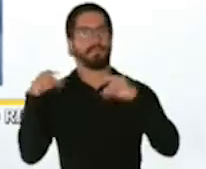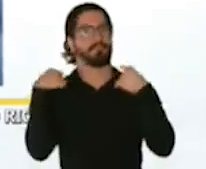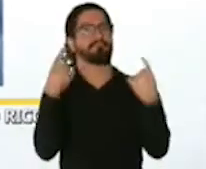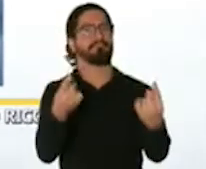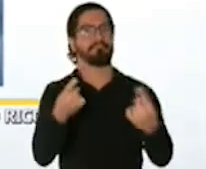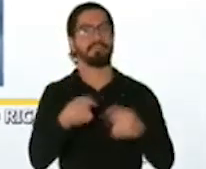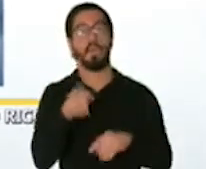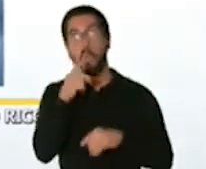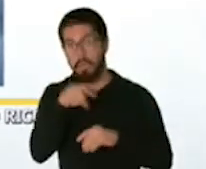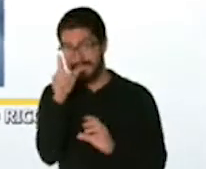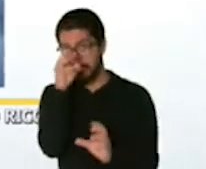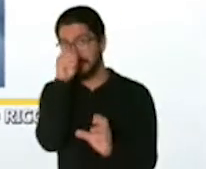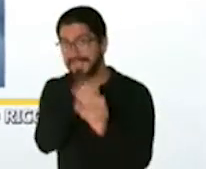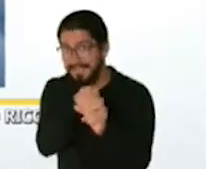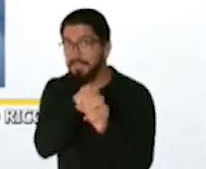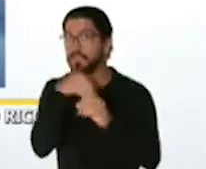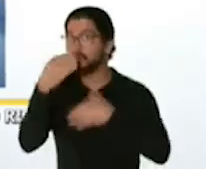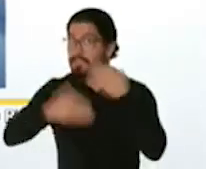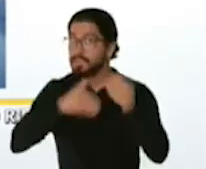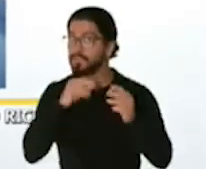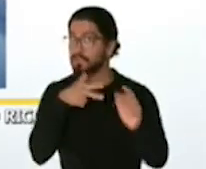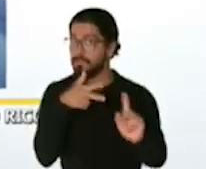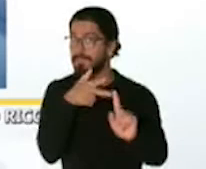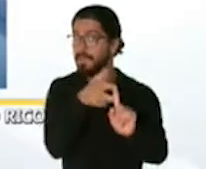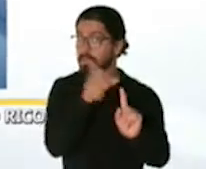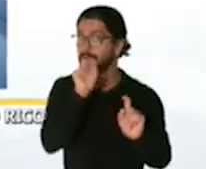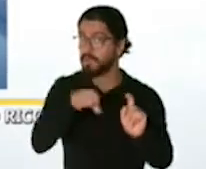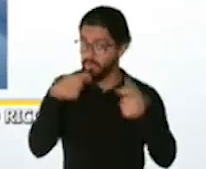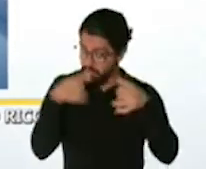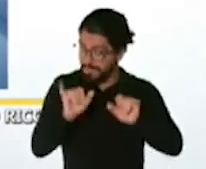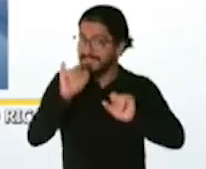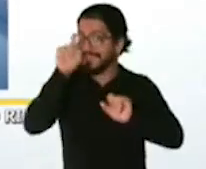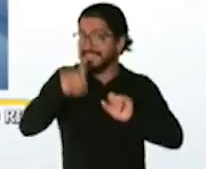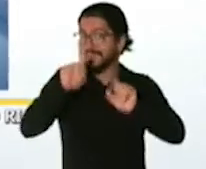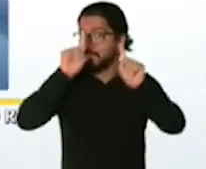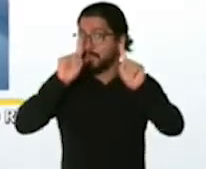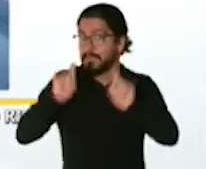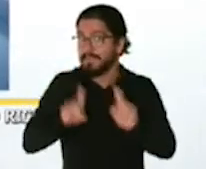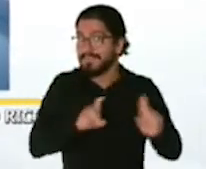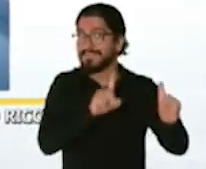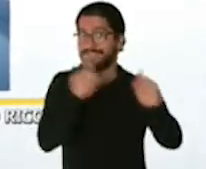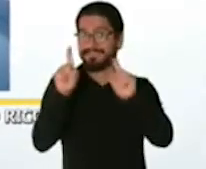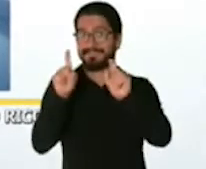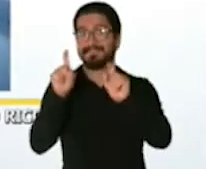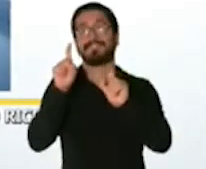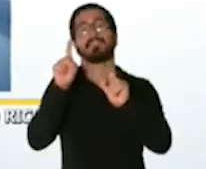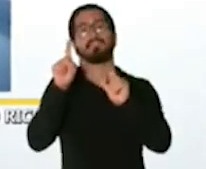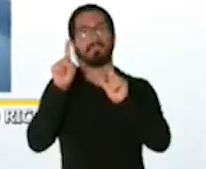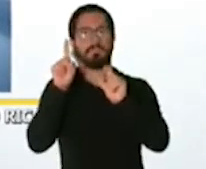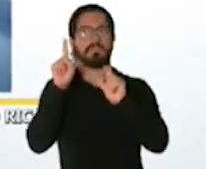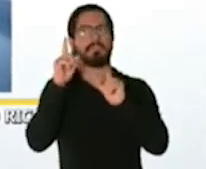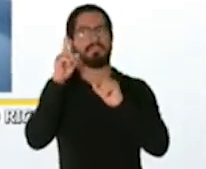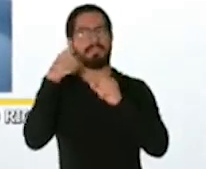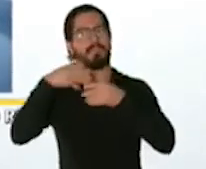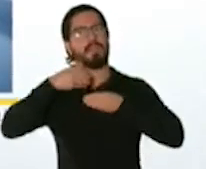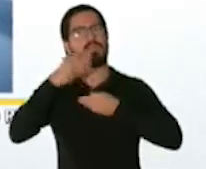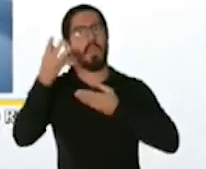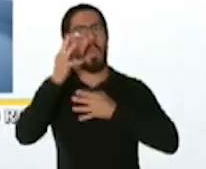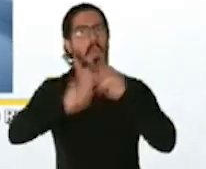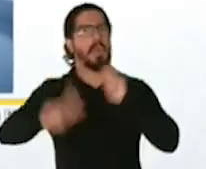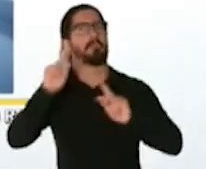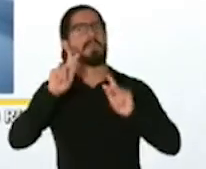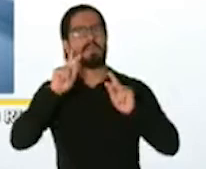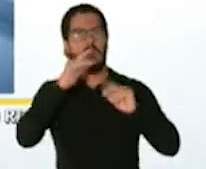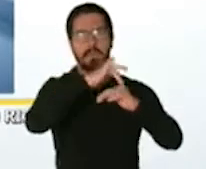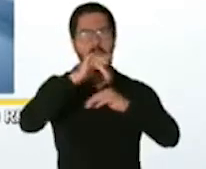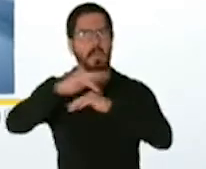proceso de vacunación porque todavía hay que seguir detectando los casos además la vacunación no va a estar disponible para toda la población aún verdad si